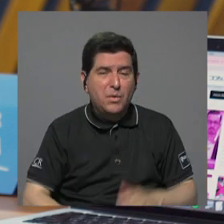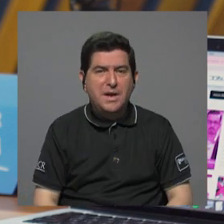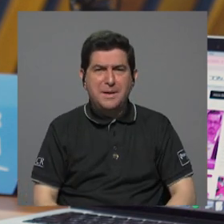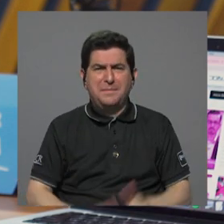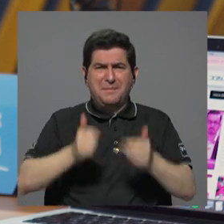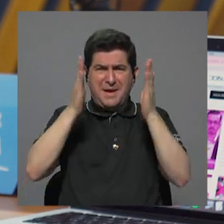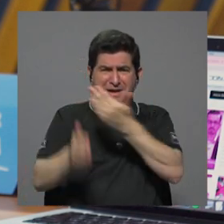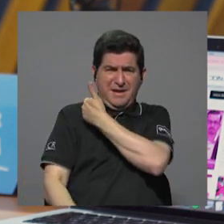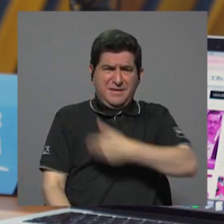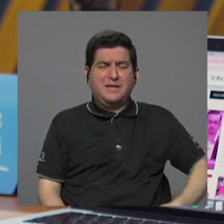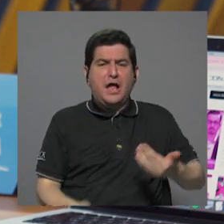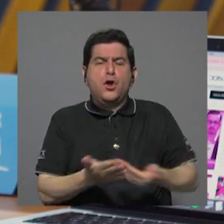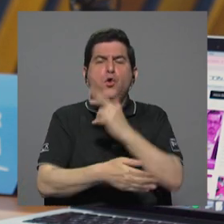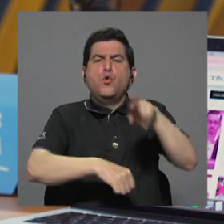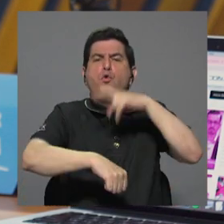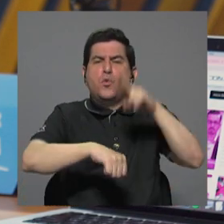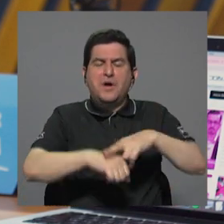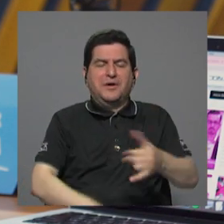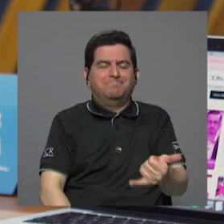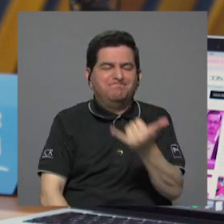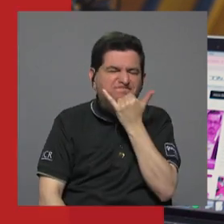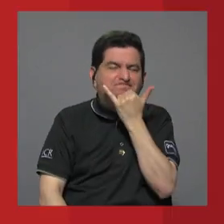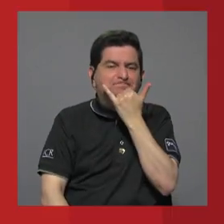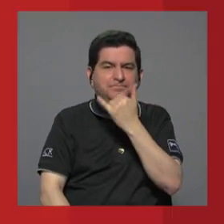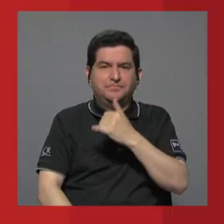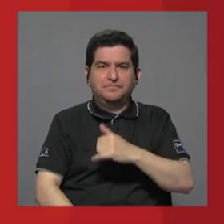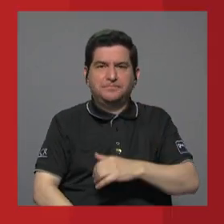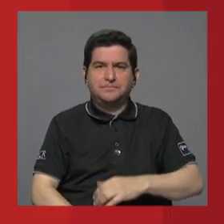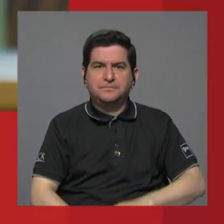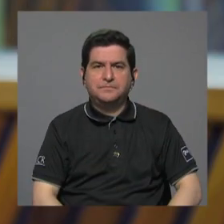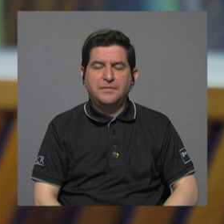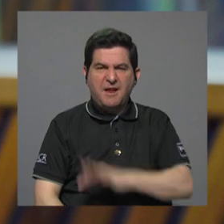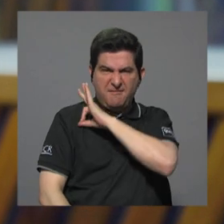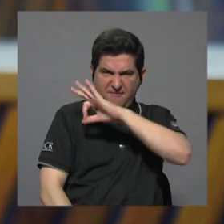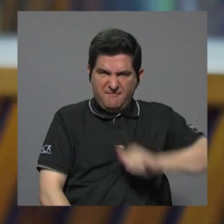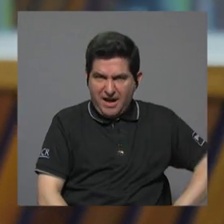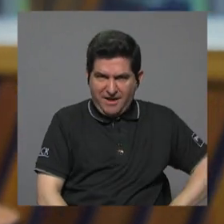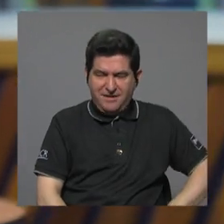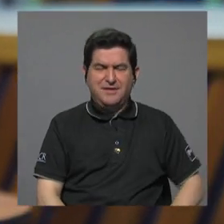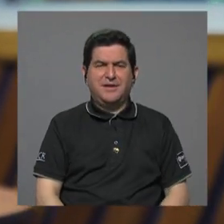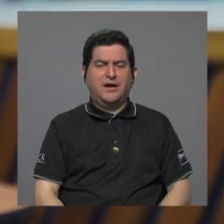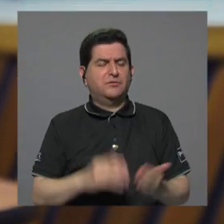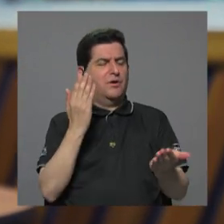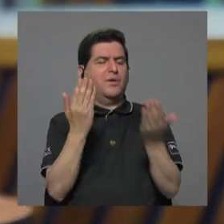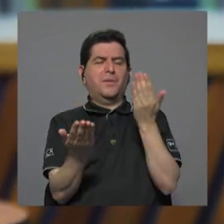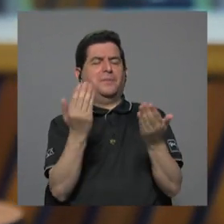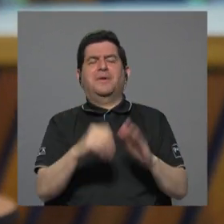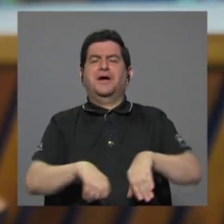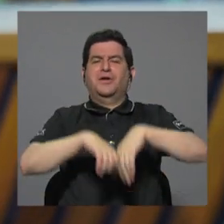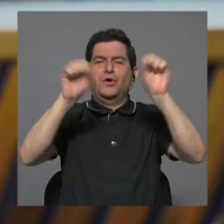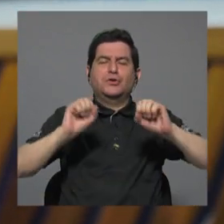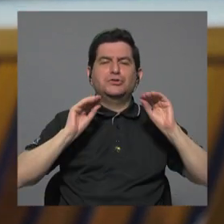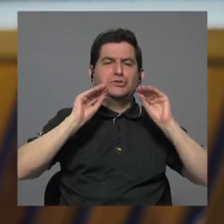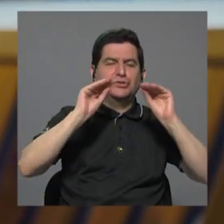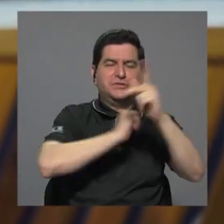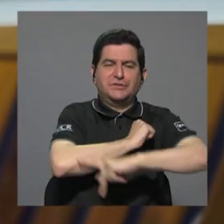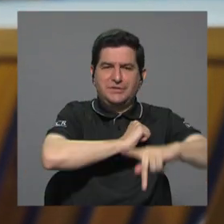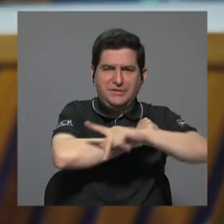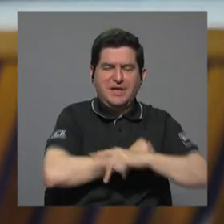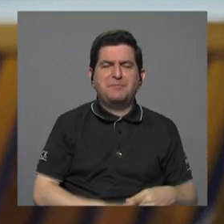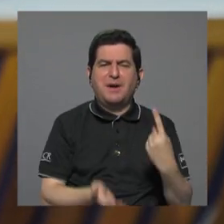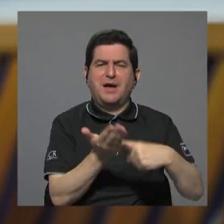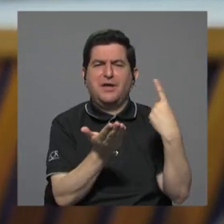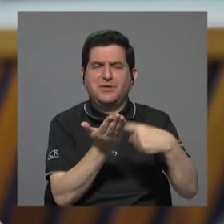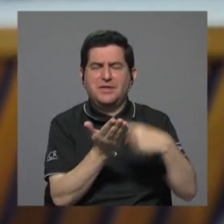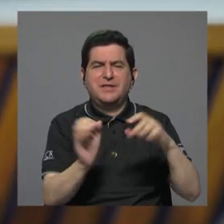candidato presidencial de Nueva República esté equivocado. Fabriz Alvarado hizo una comparación sobre el sistema educativo del país en un